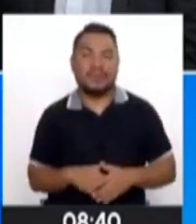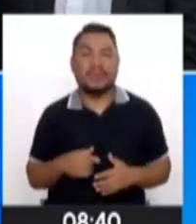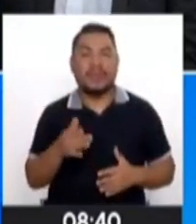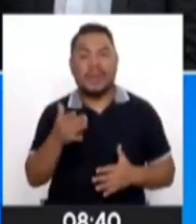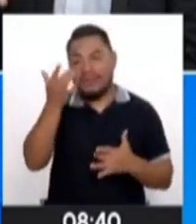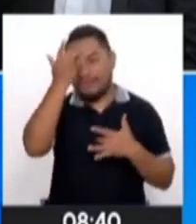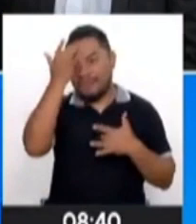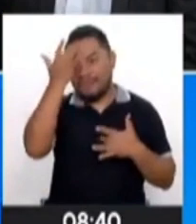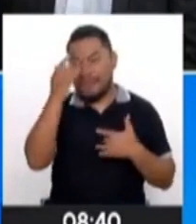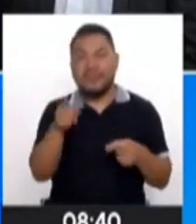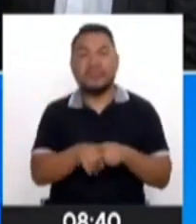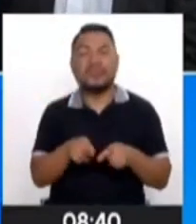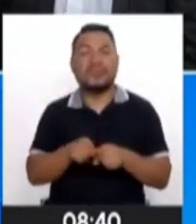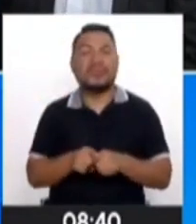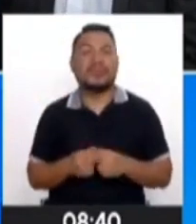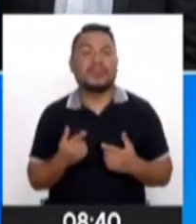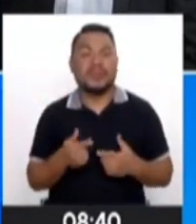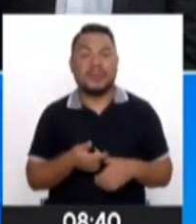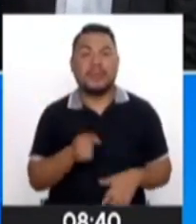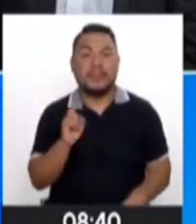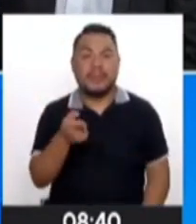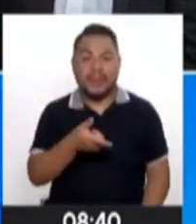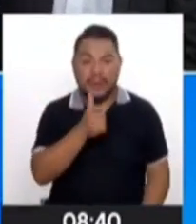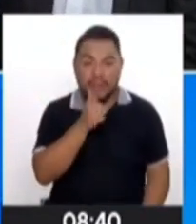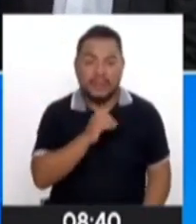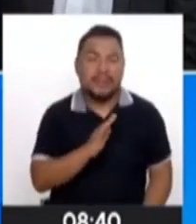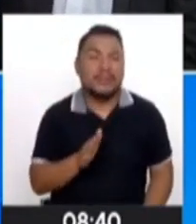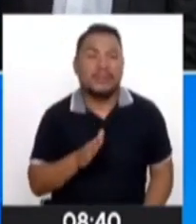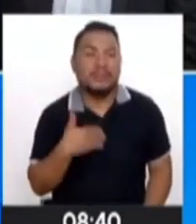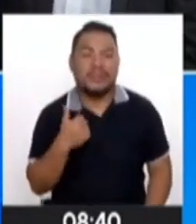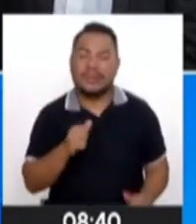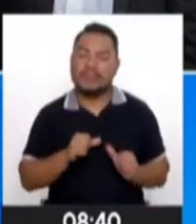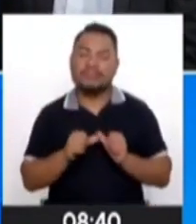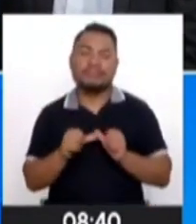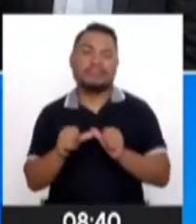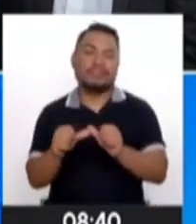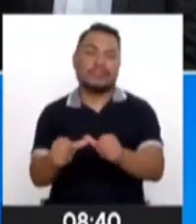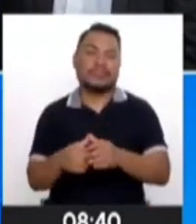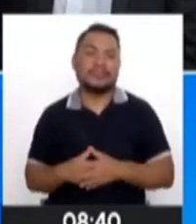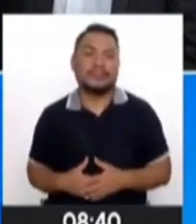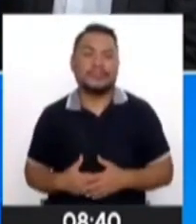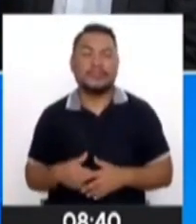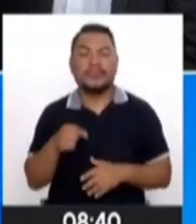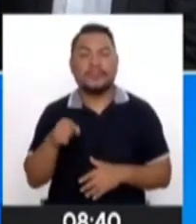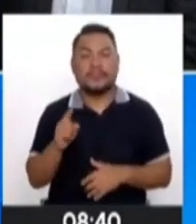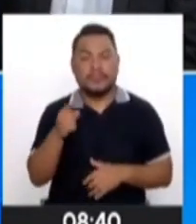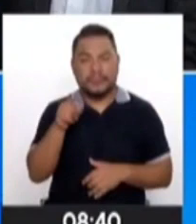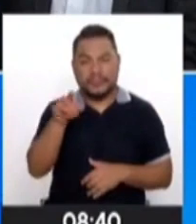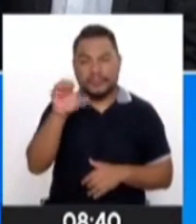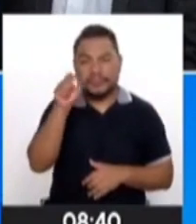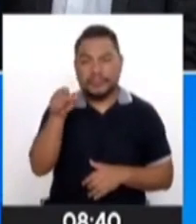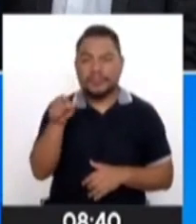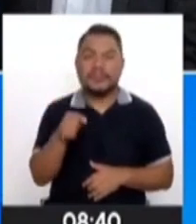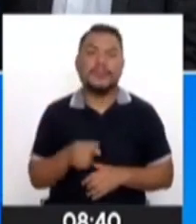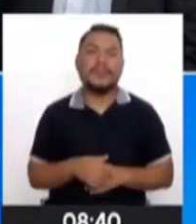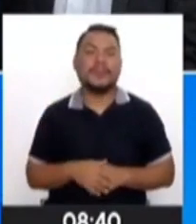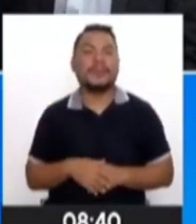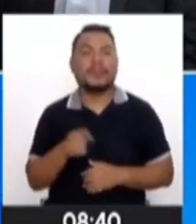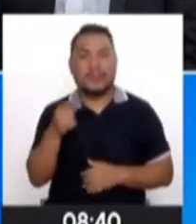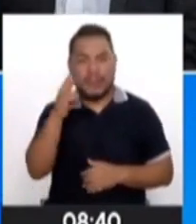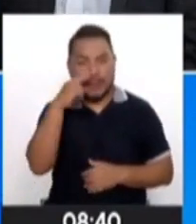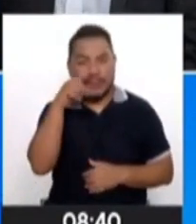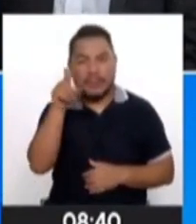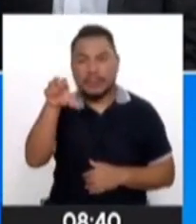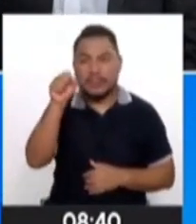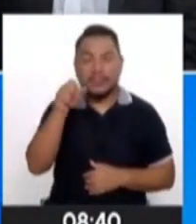es como una alergia, que toma el primer trago y de ahí ya no puede parar. Entonces, ese ya es un primer síntoma, algo está pasando. Dos.